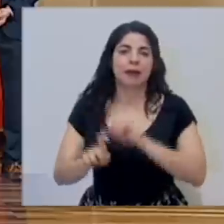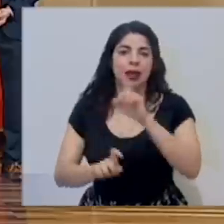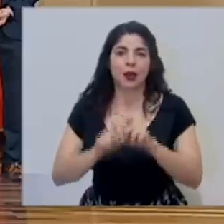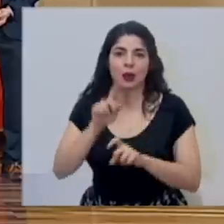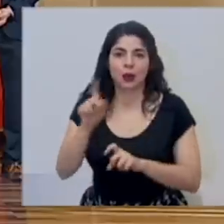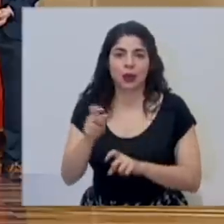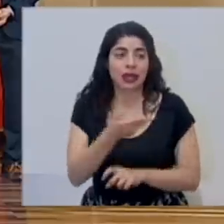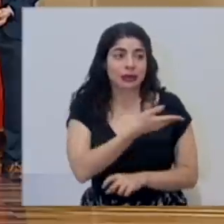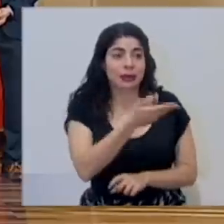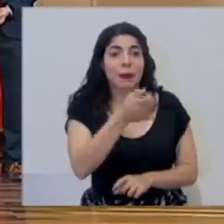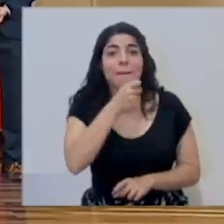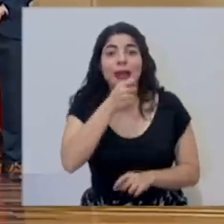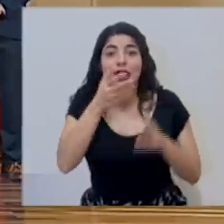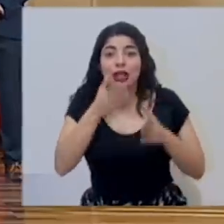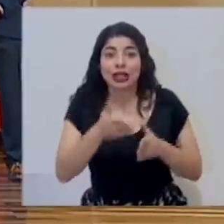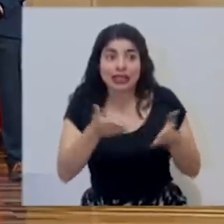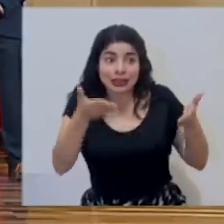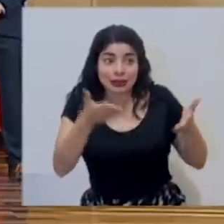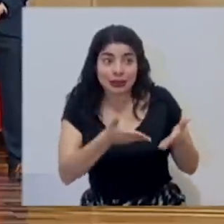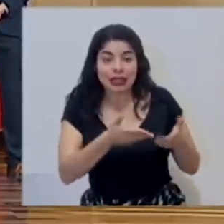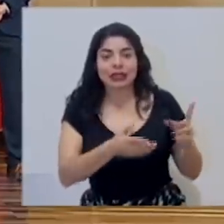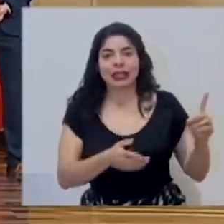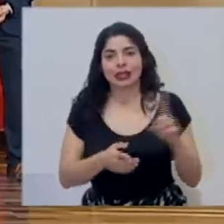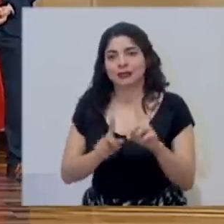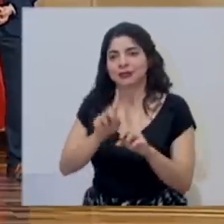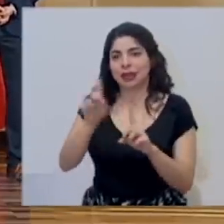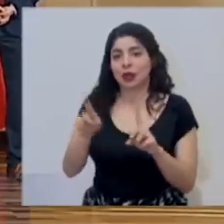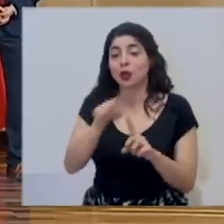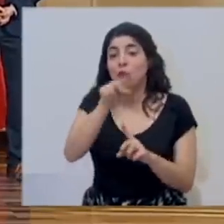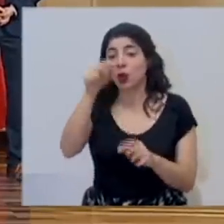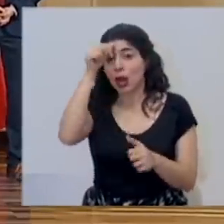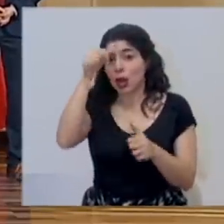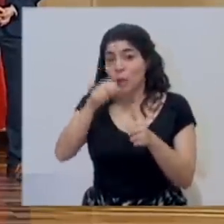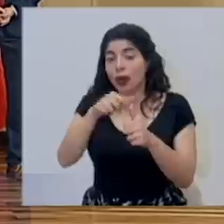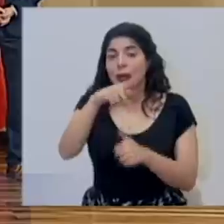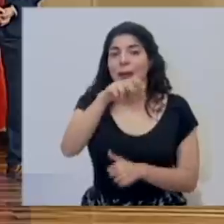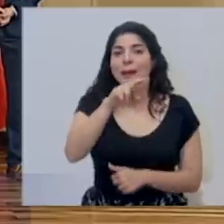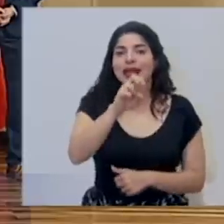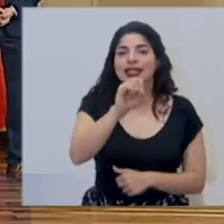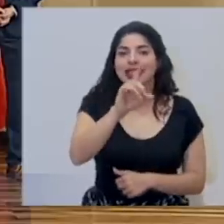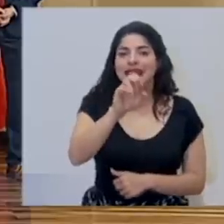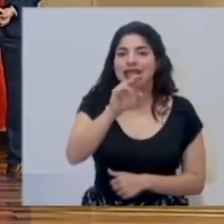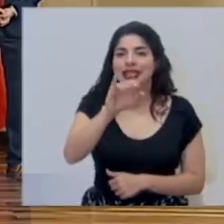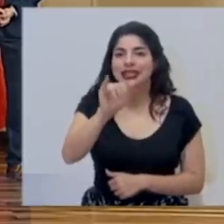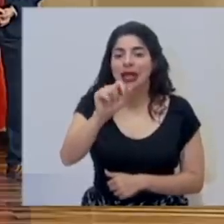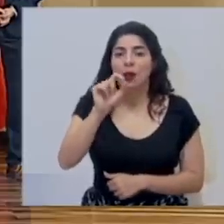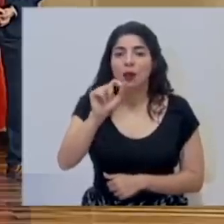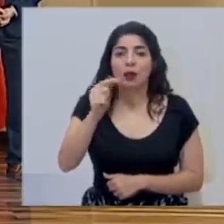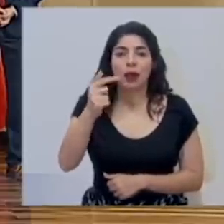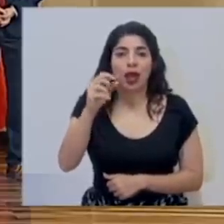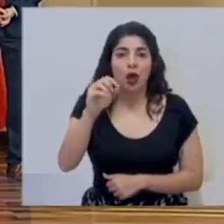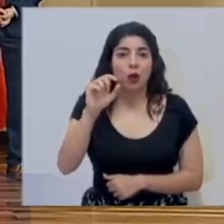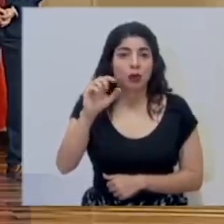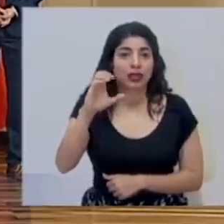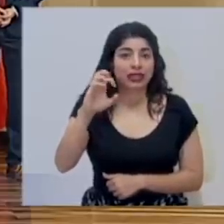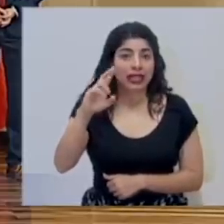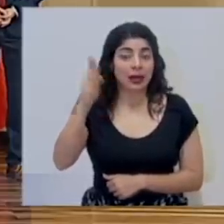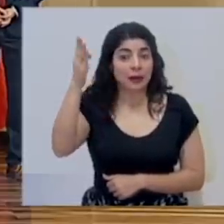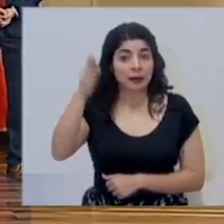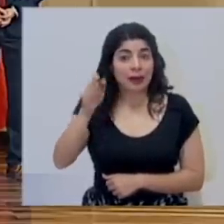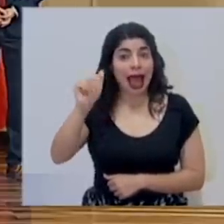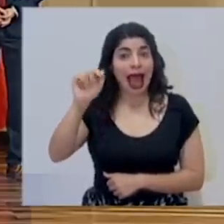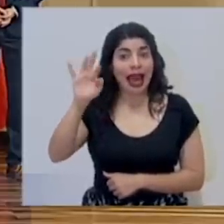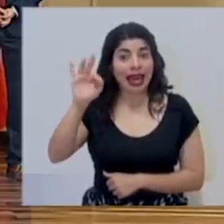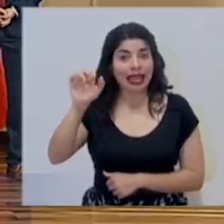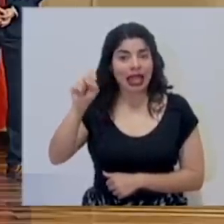que realizan los colegas de manera presencial. Le recordamos a la población el sitio presidencia.go.cr barra inclinada